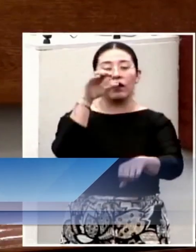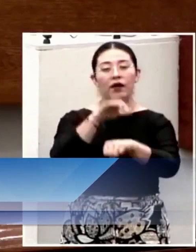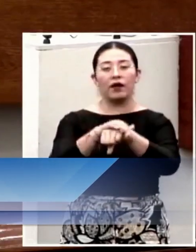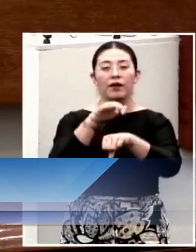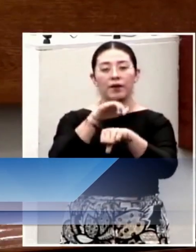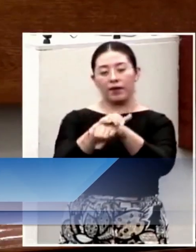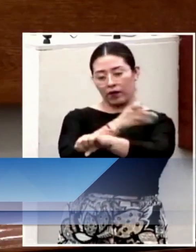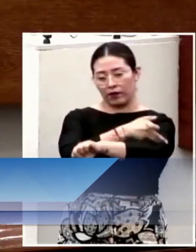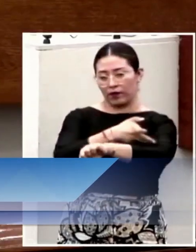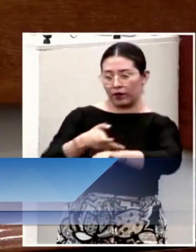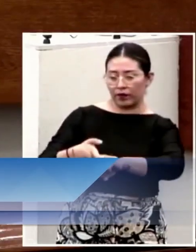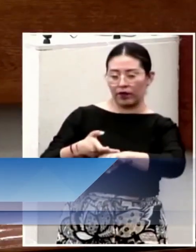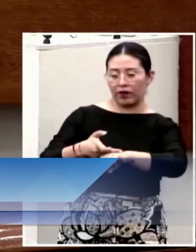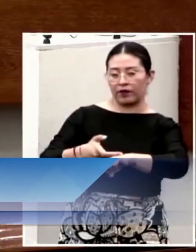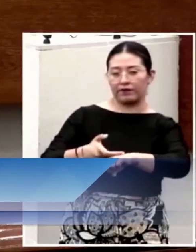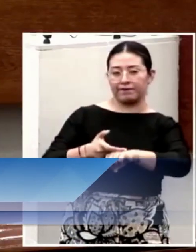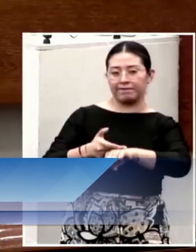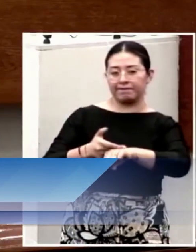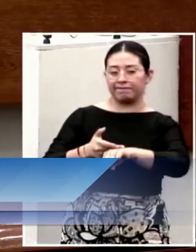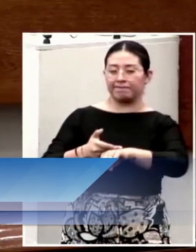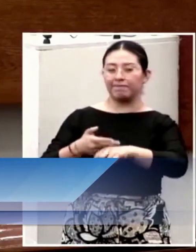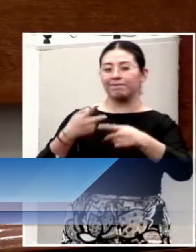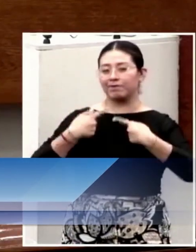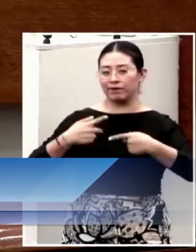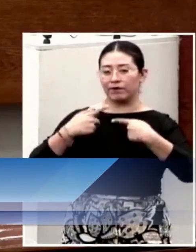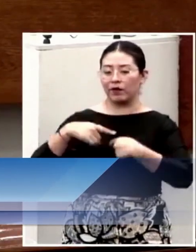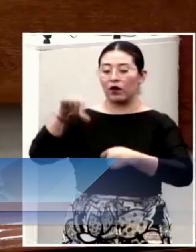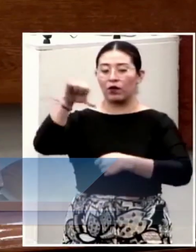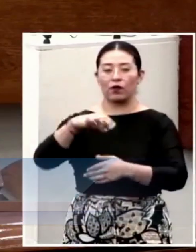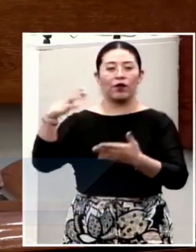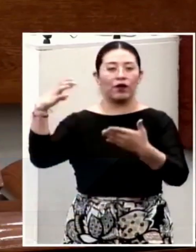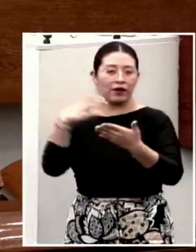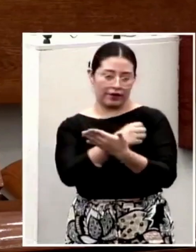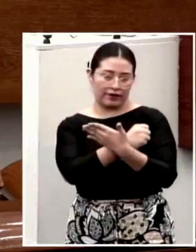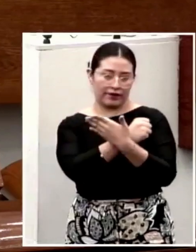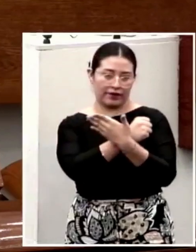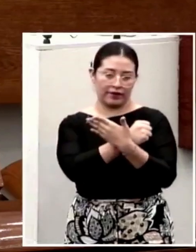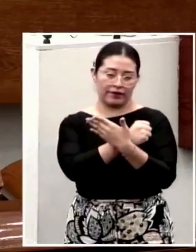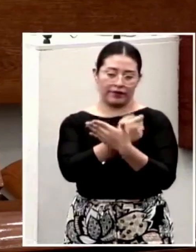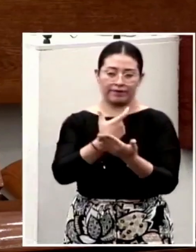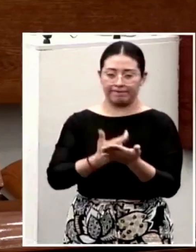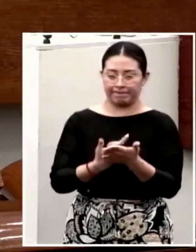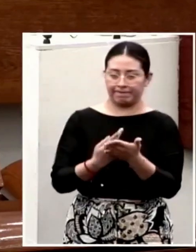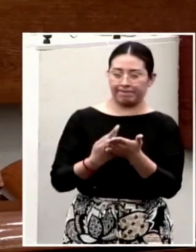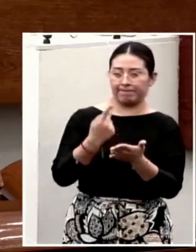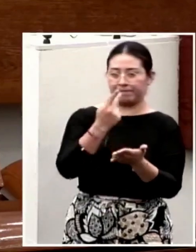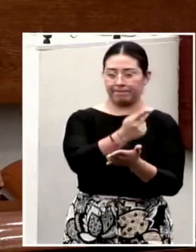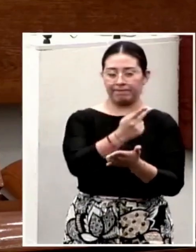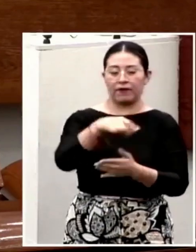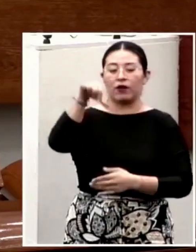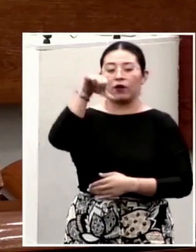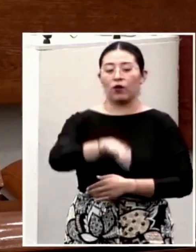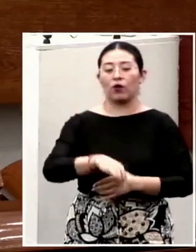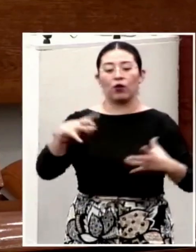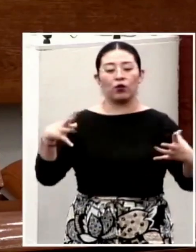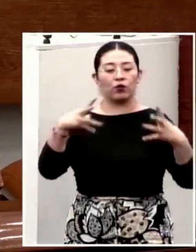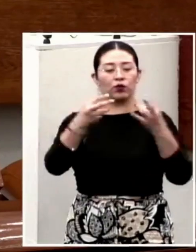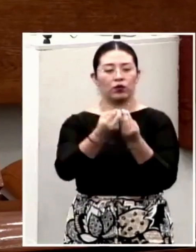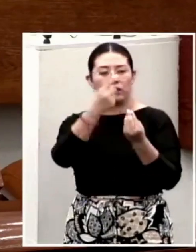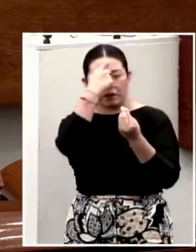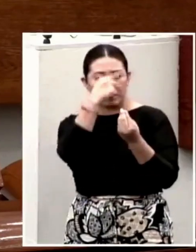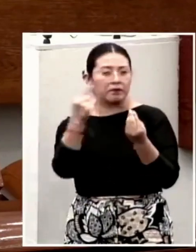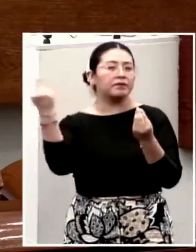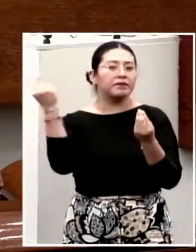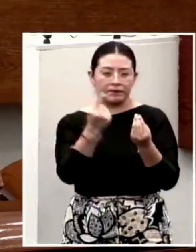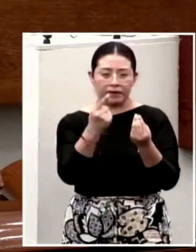y familiares de nuestro homenajeado el día de hoy. El día de hoy, nos encontramos presentes para